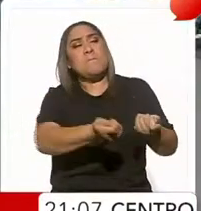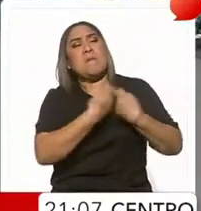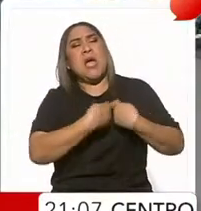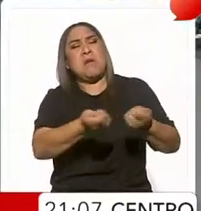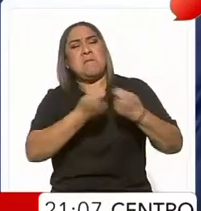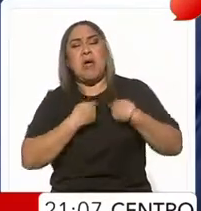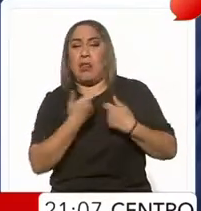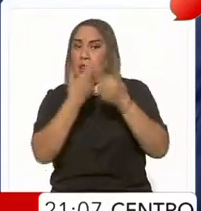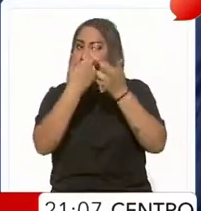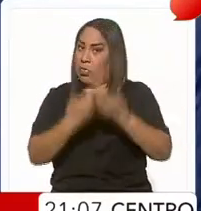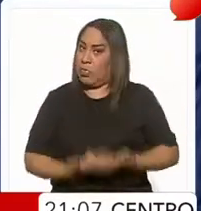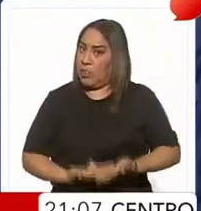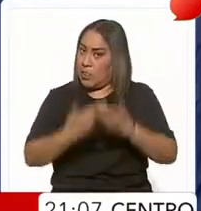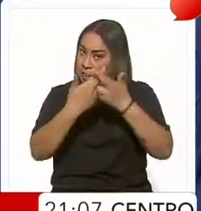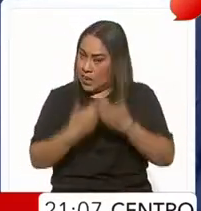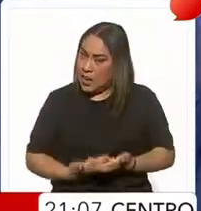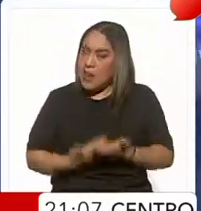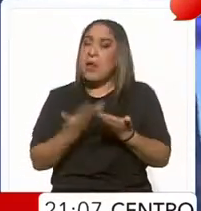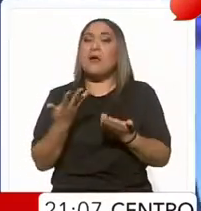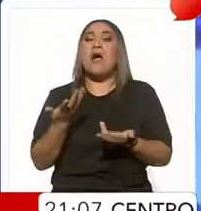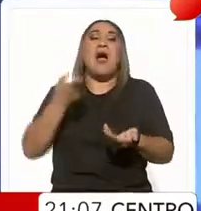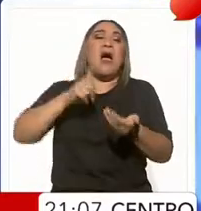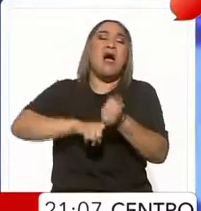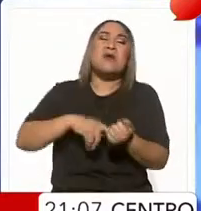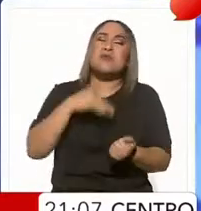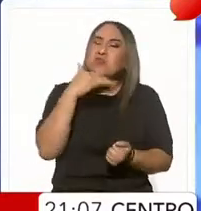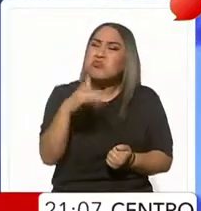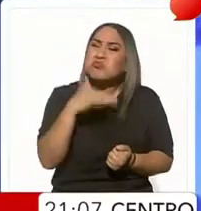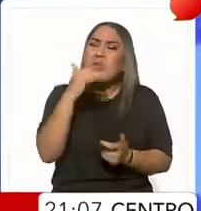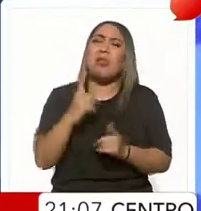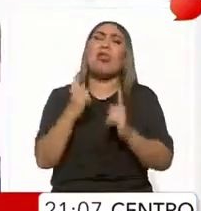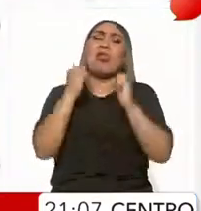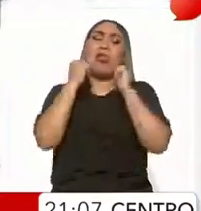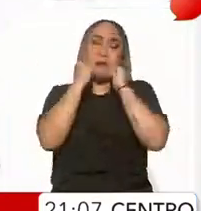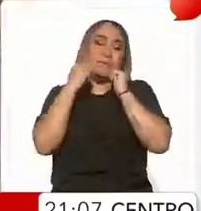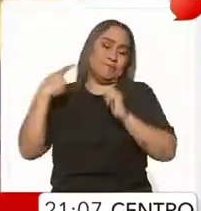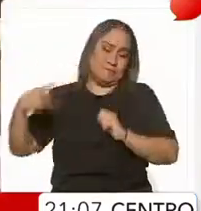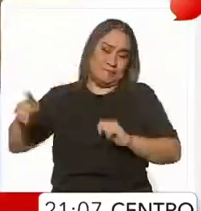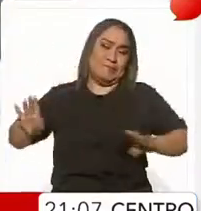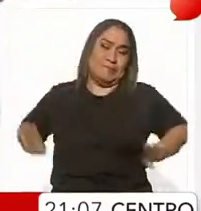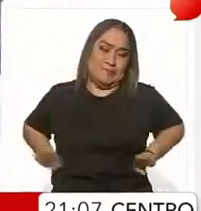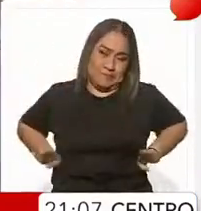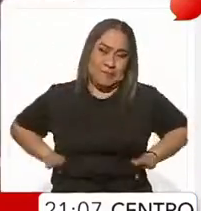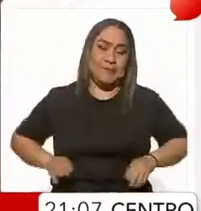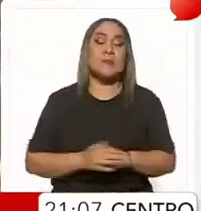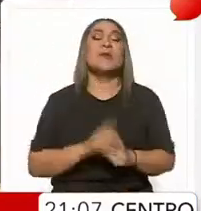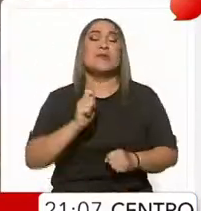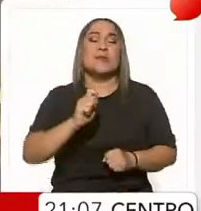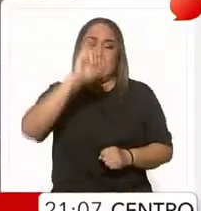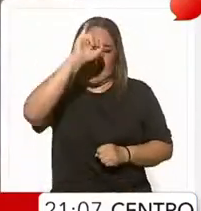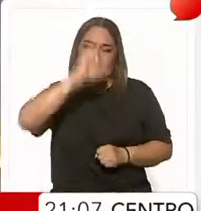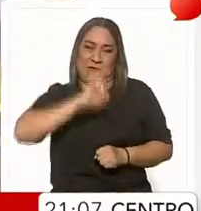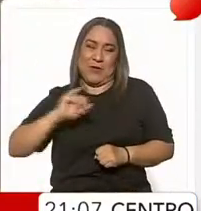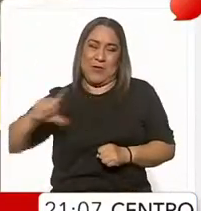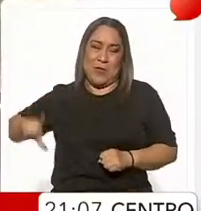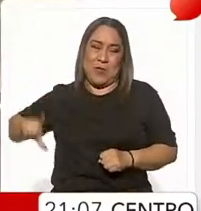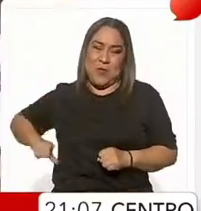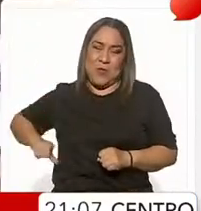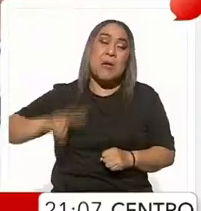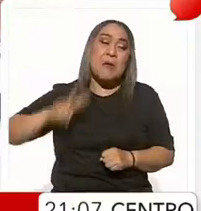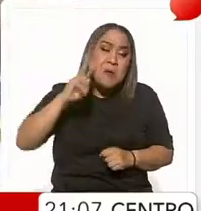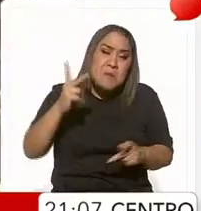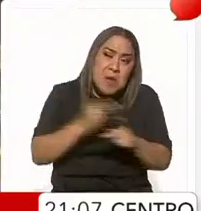poder cometer actos de corrupción con impunidad. El jefe del Ejecutivo reprochó a los mismos